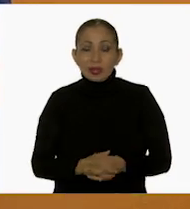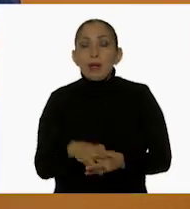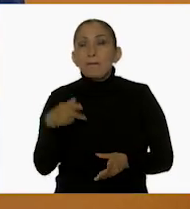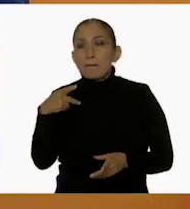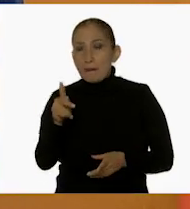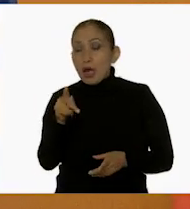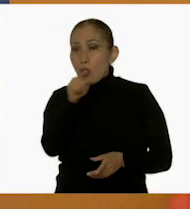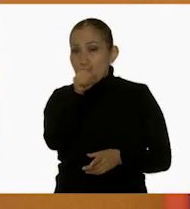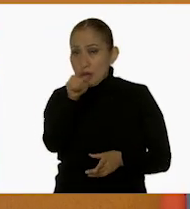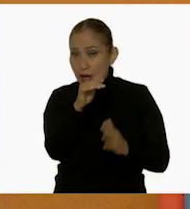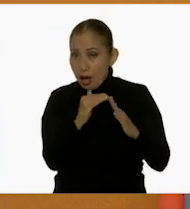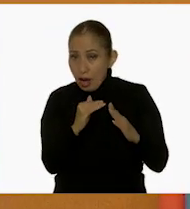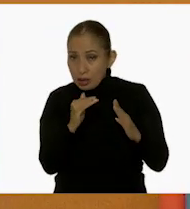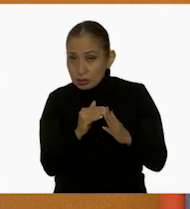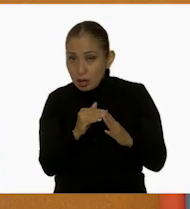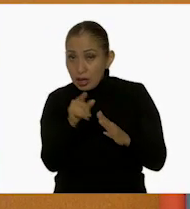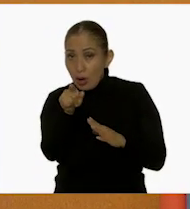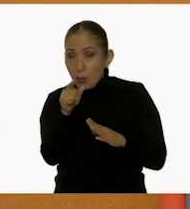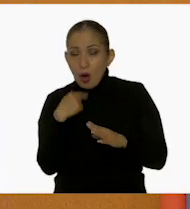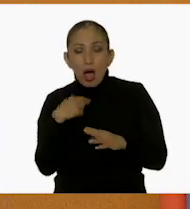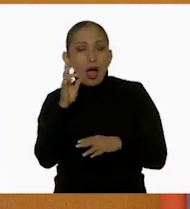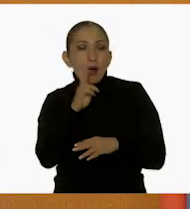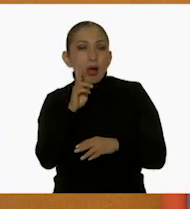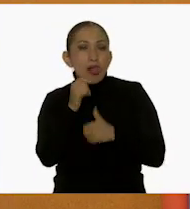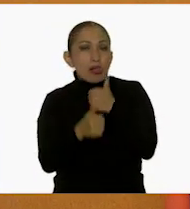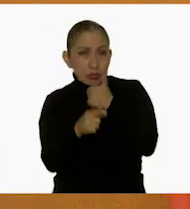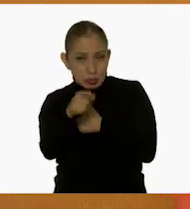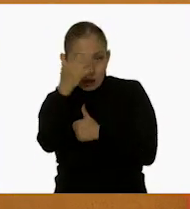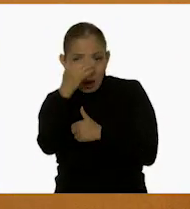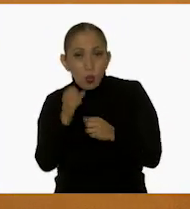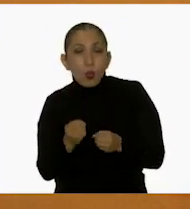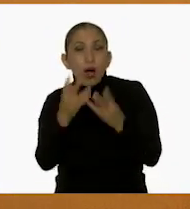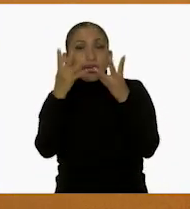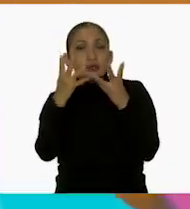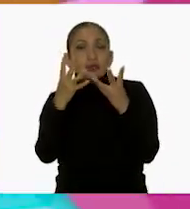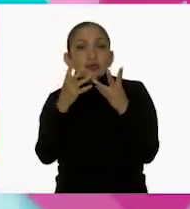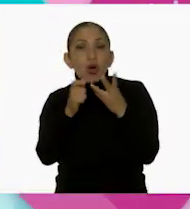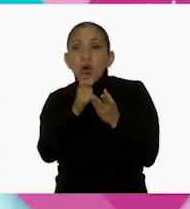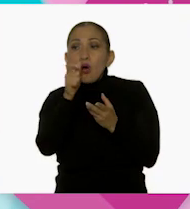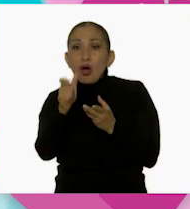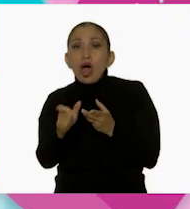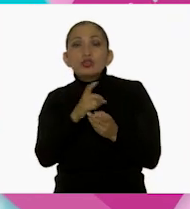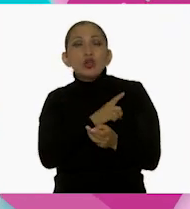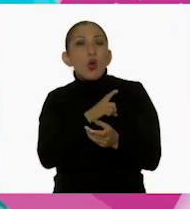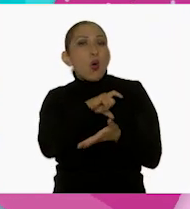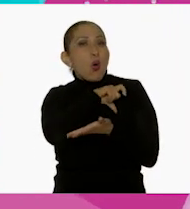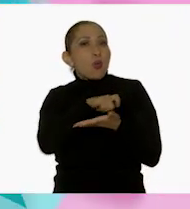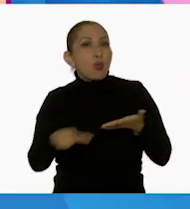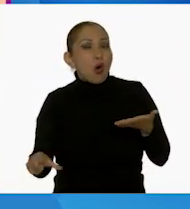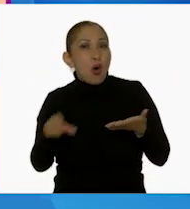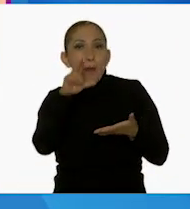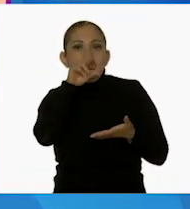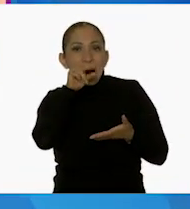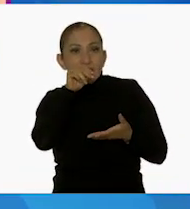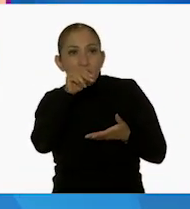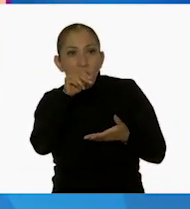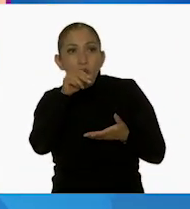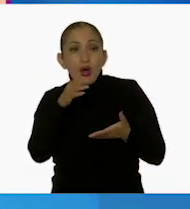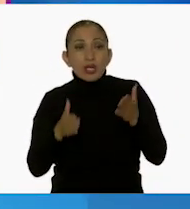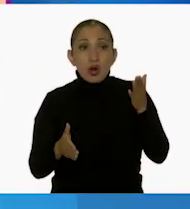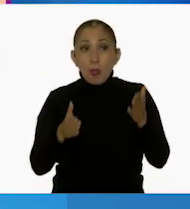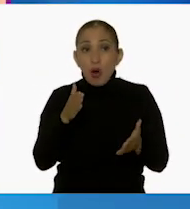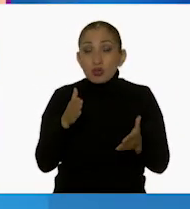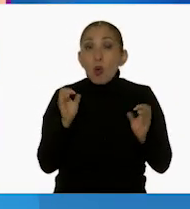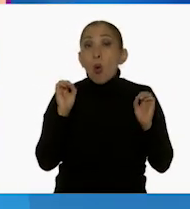Pero bueno, ustedes en casa, a modo de reto, pueden saber cuánto cambio le hubieran dado si solamente hubiera comprado el patito y el robot